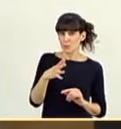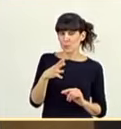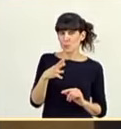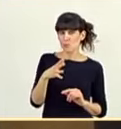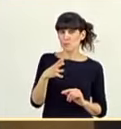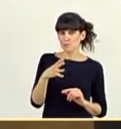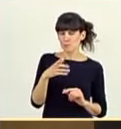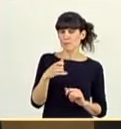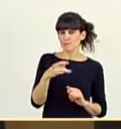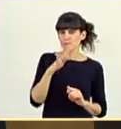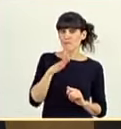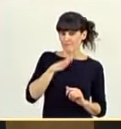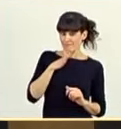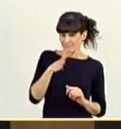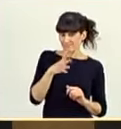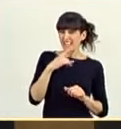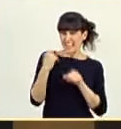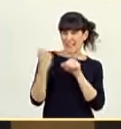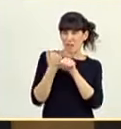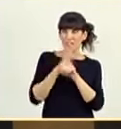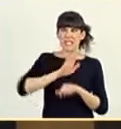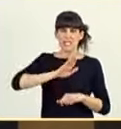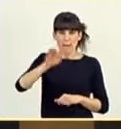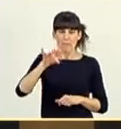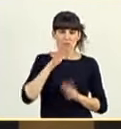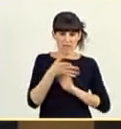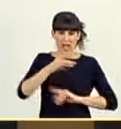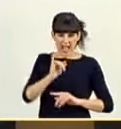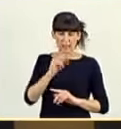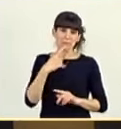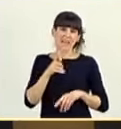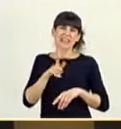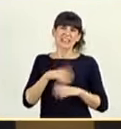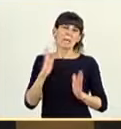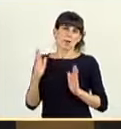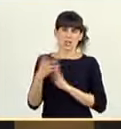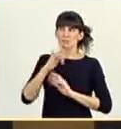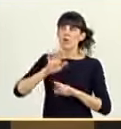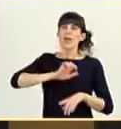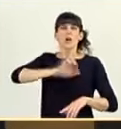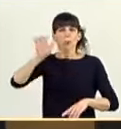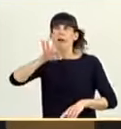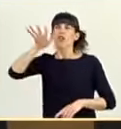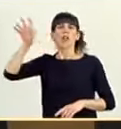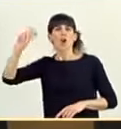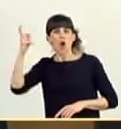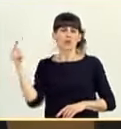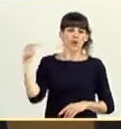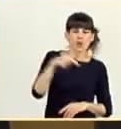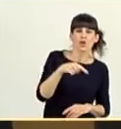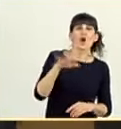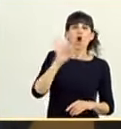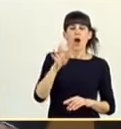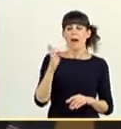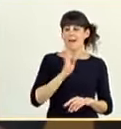trabajadores en el campo que hay disponibles, los temporeros que vienen del resto de la Unión Europea o lo que hemos hecho antes con los